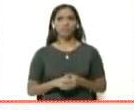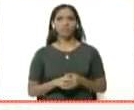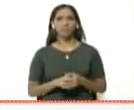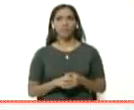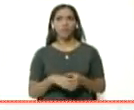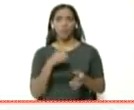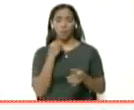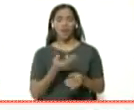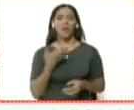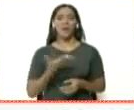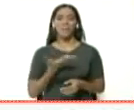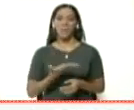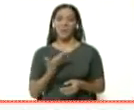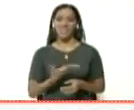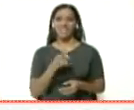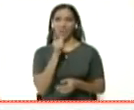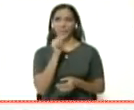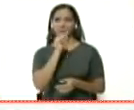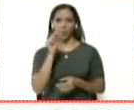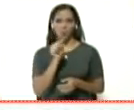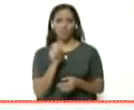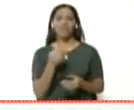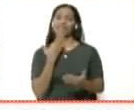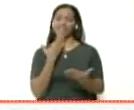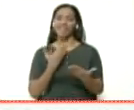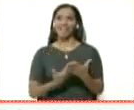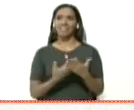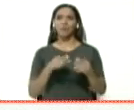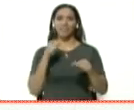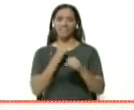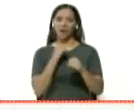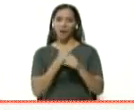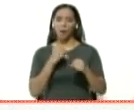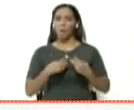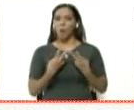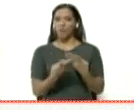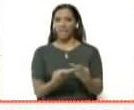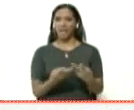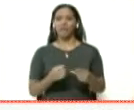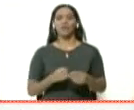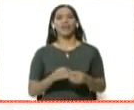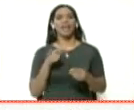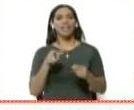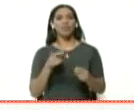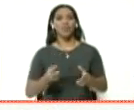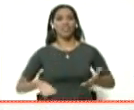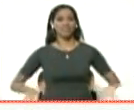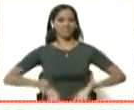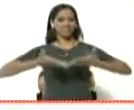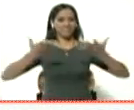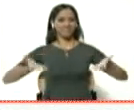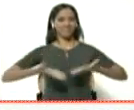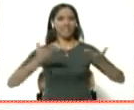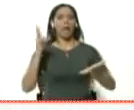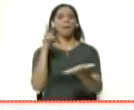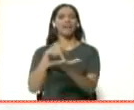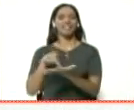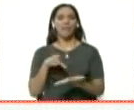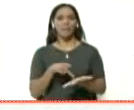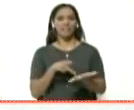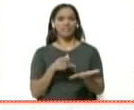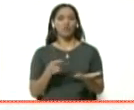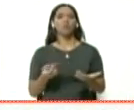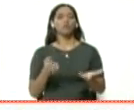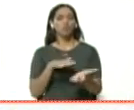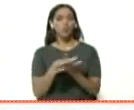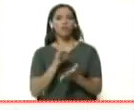Bueno, importante pregunta y además gracias, porque ese es el trabajo voluntario, ese es lo que estimulamos en la participación activa y protagónica,